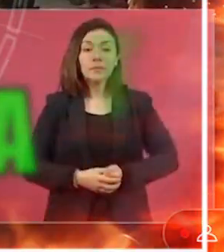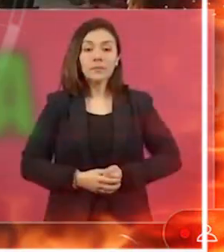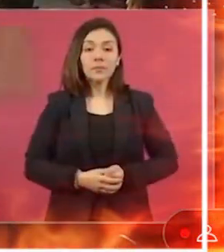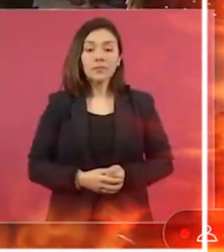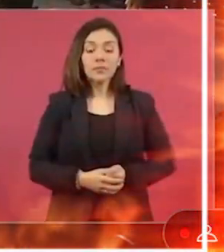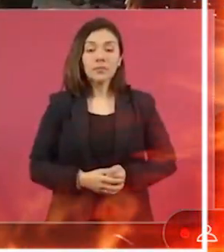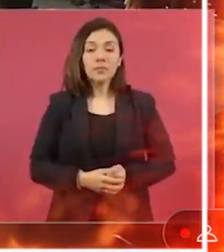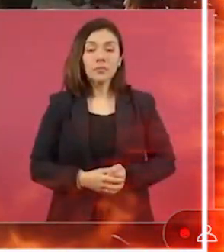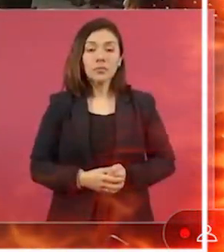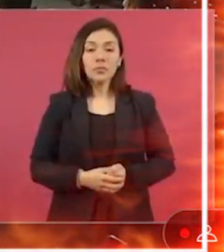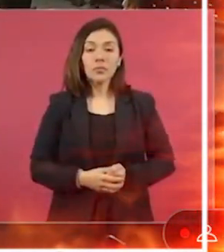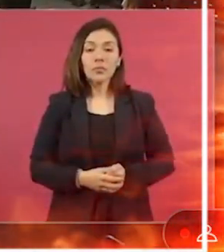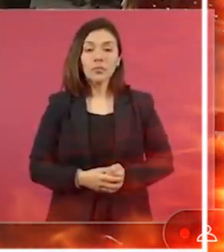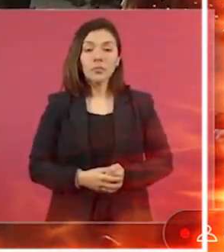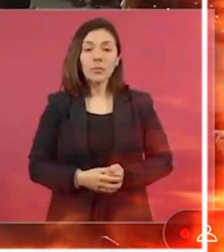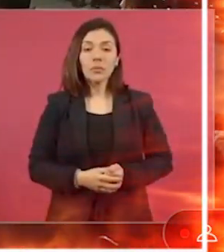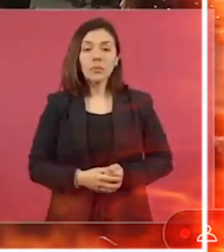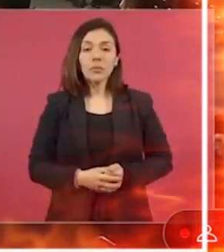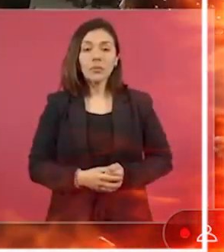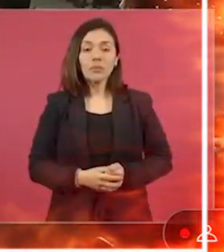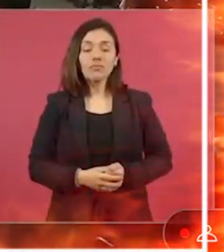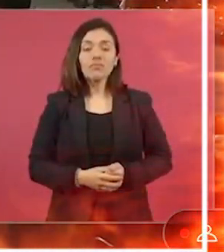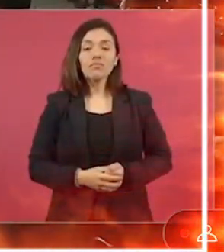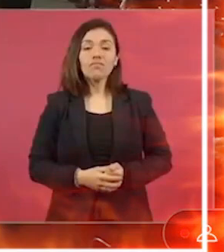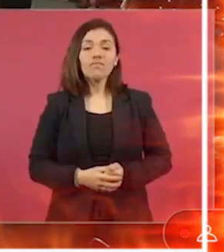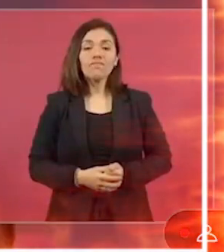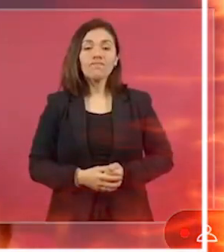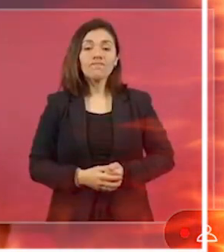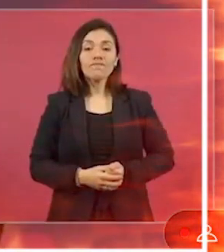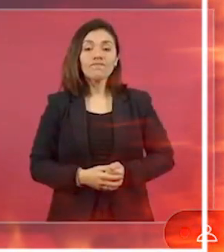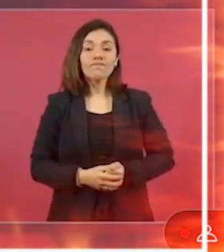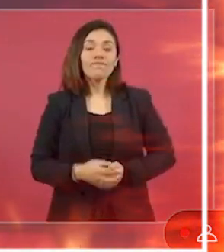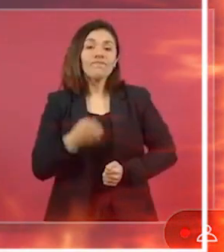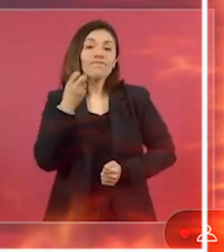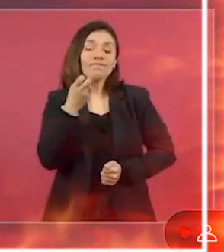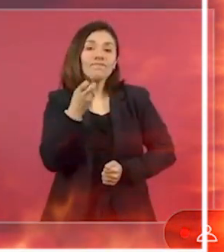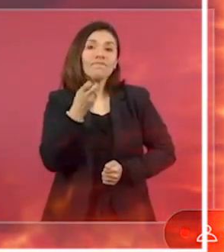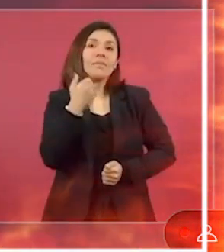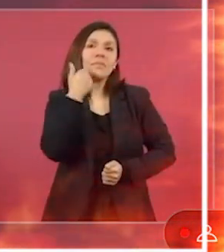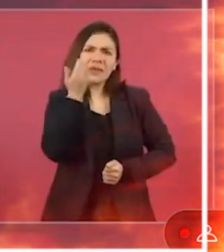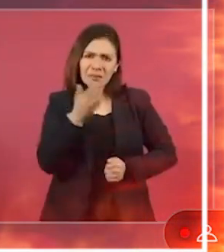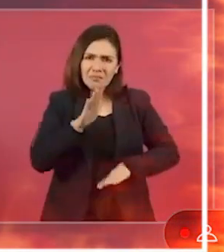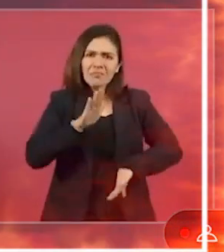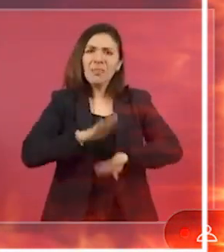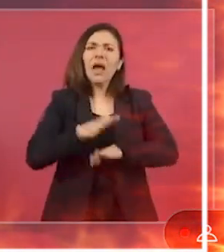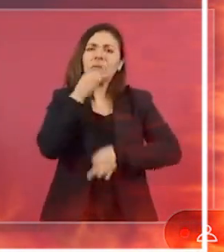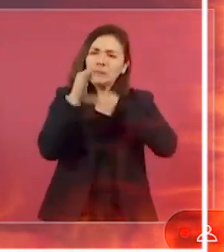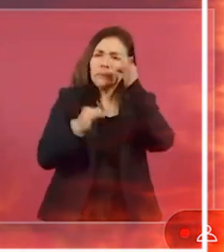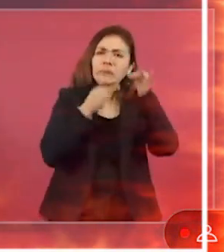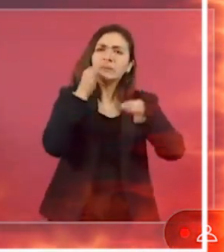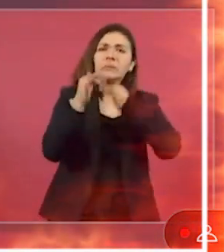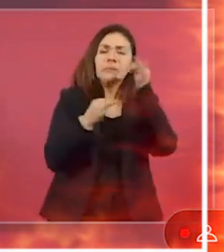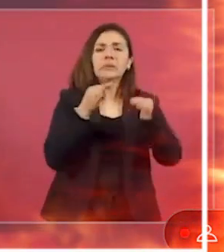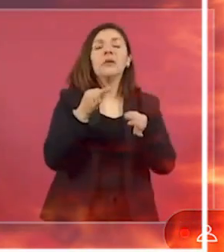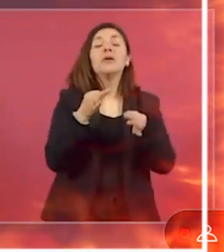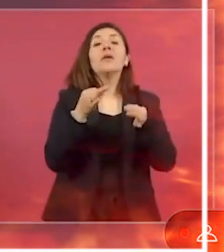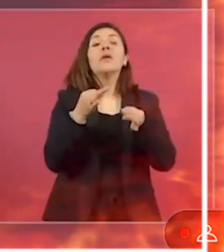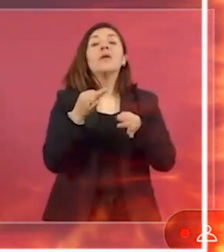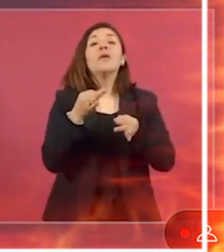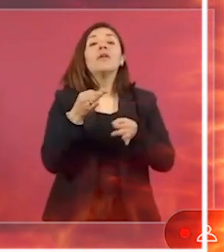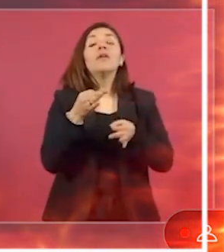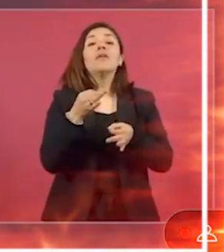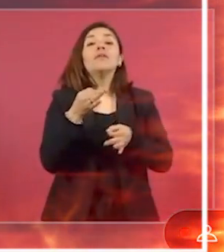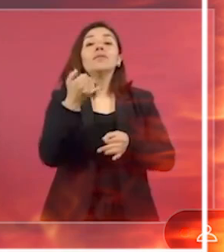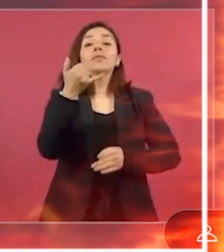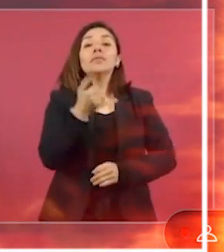hablaban que ya son mil quinientos mil quinientos nada más y después el mismo cae en cuenta que se separan en